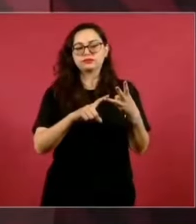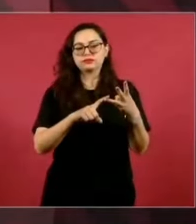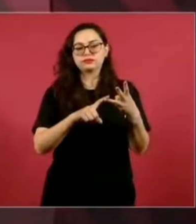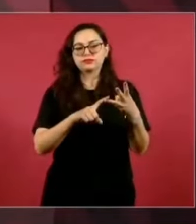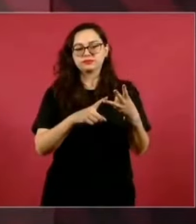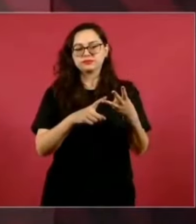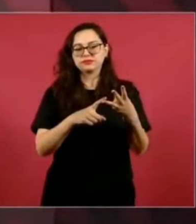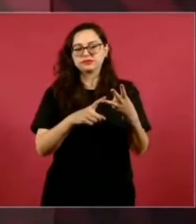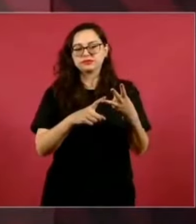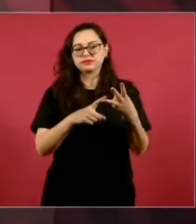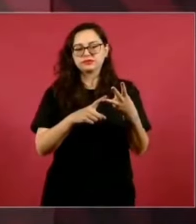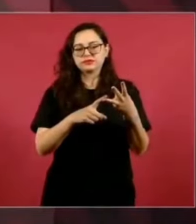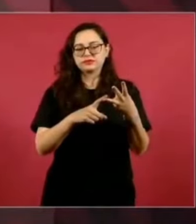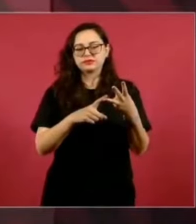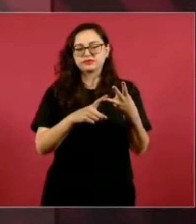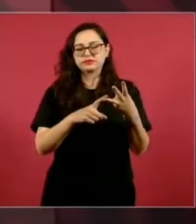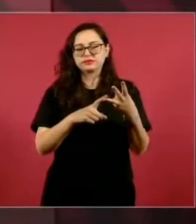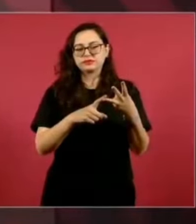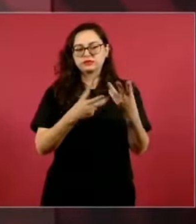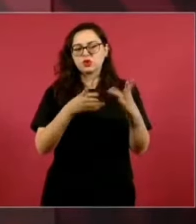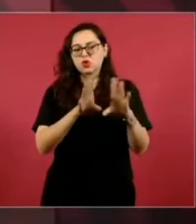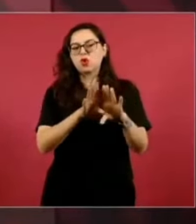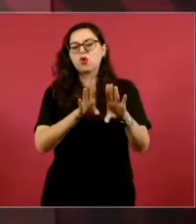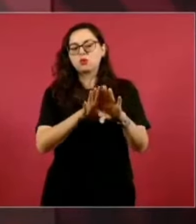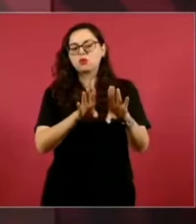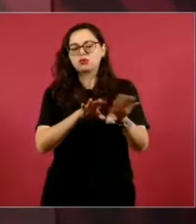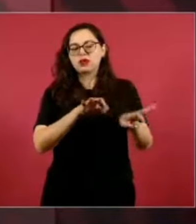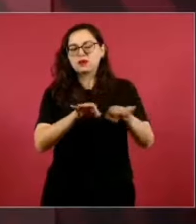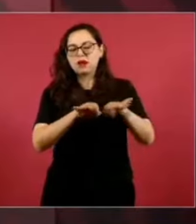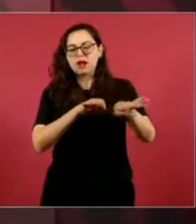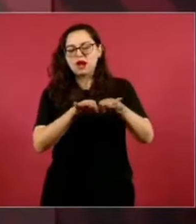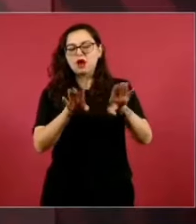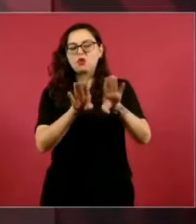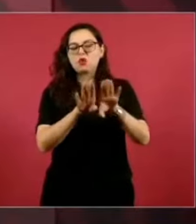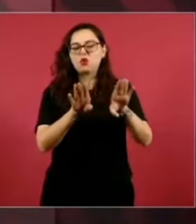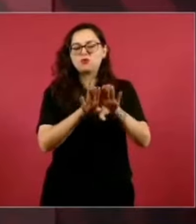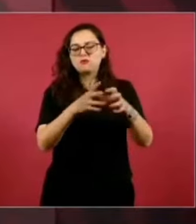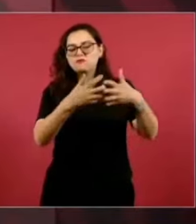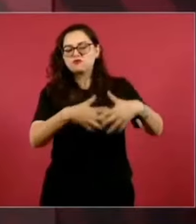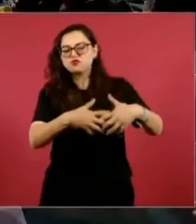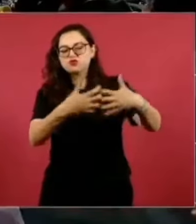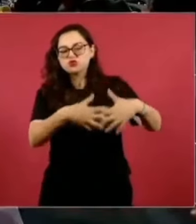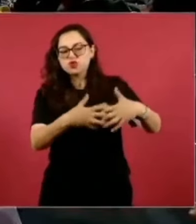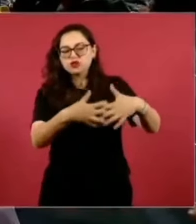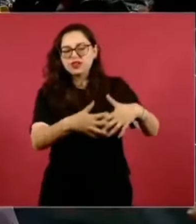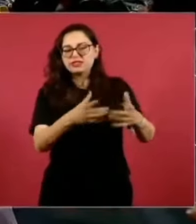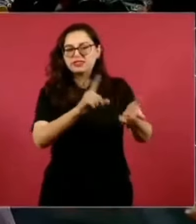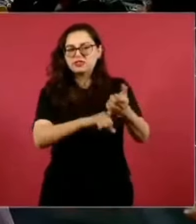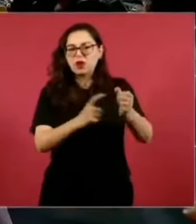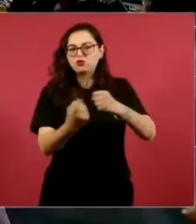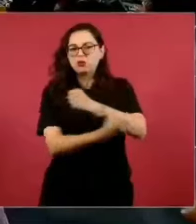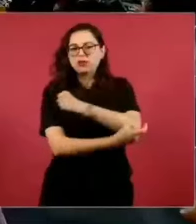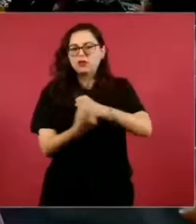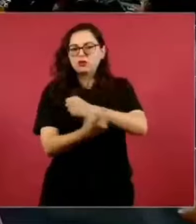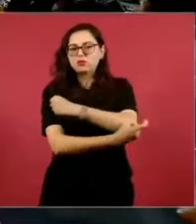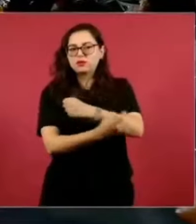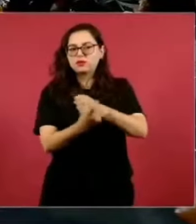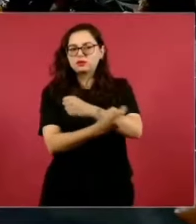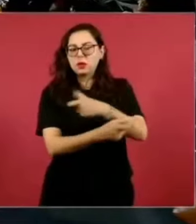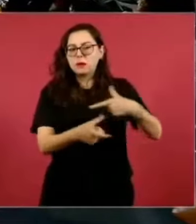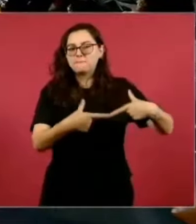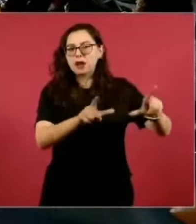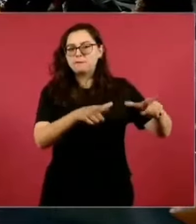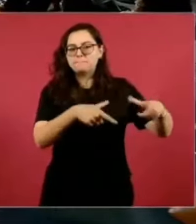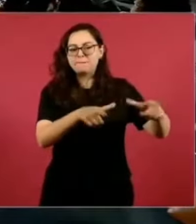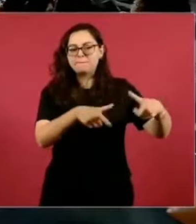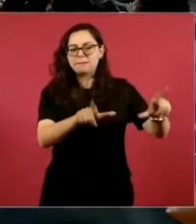estos sistemas automatizados en donde